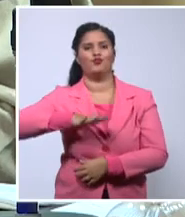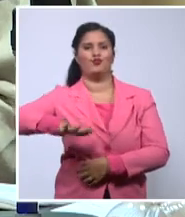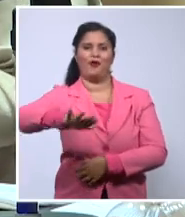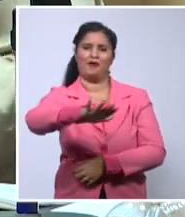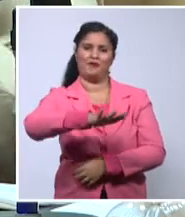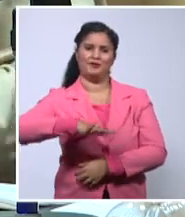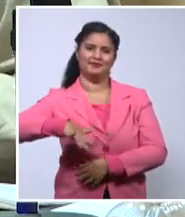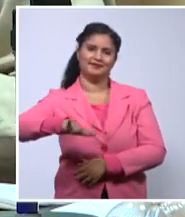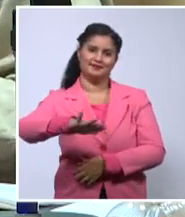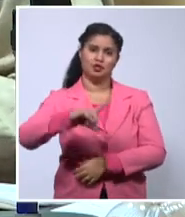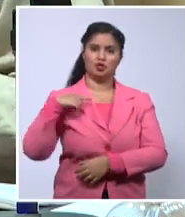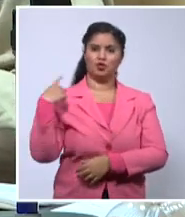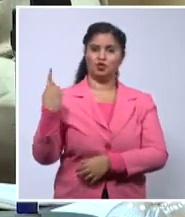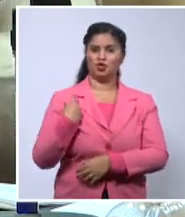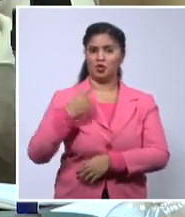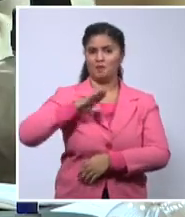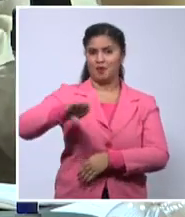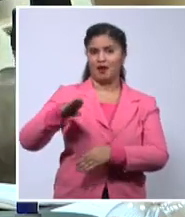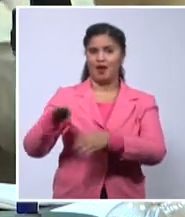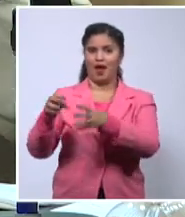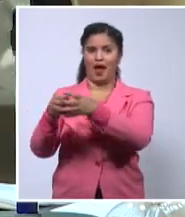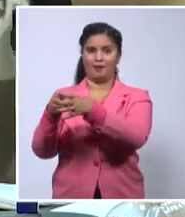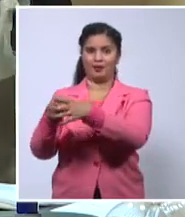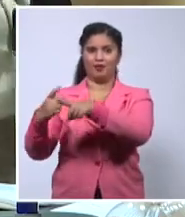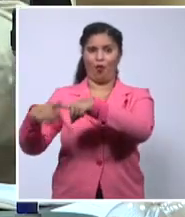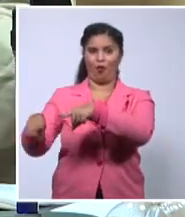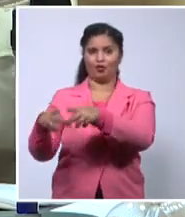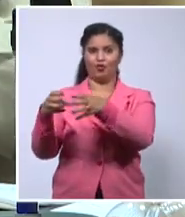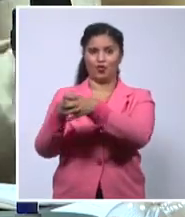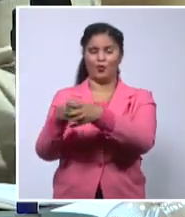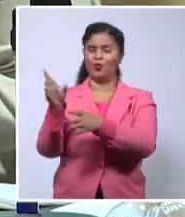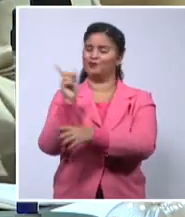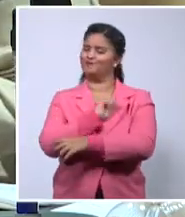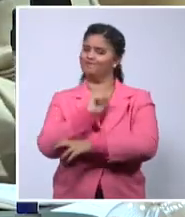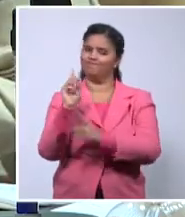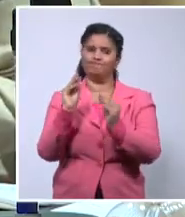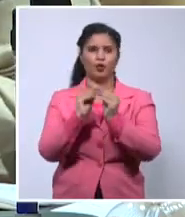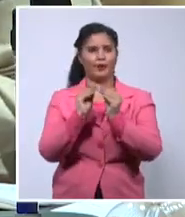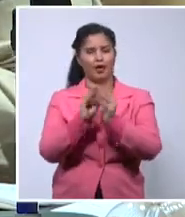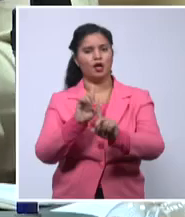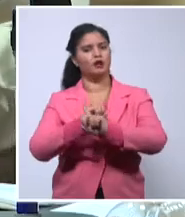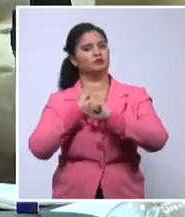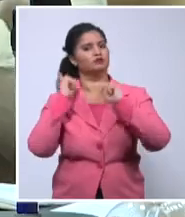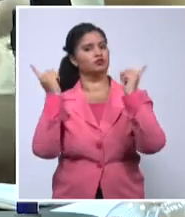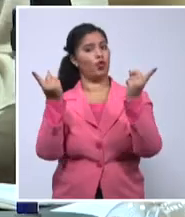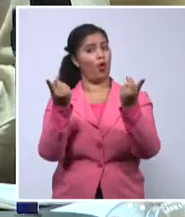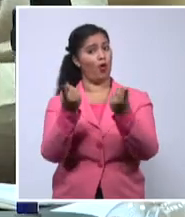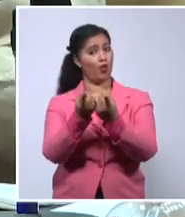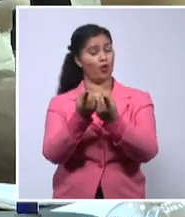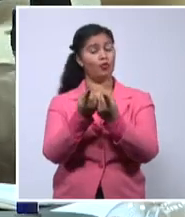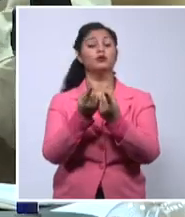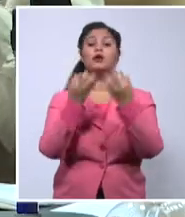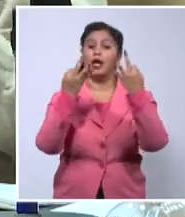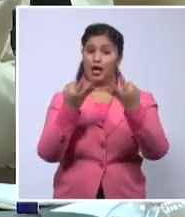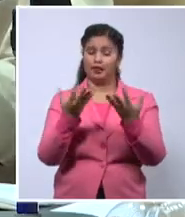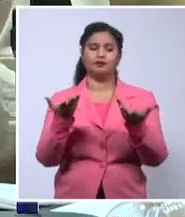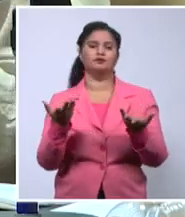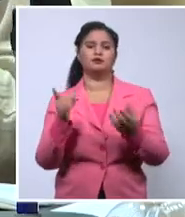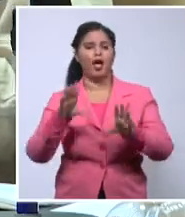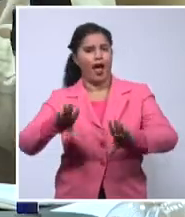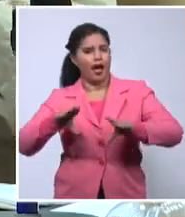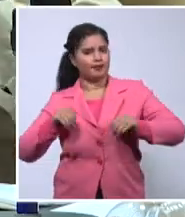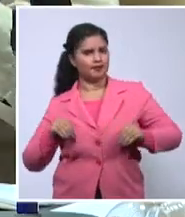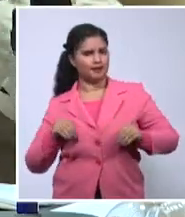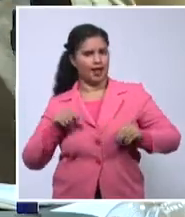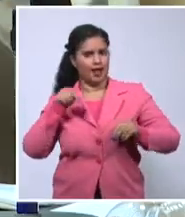Y como parte del pueblo no podemos permitir que nos tomen la calle. Y como parte del pueblo no podemos permitir